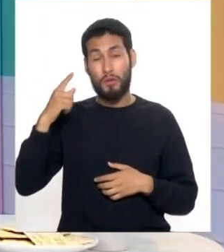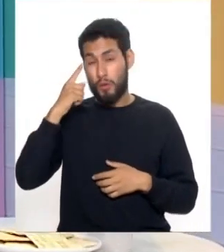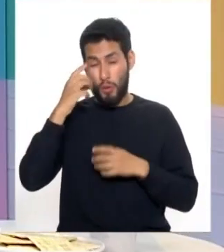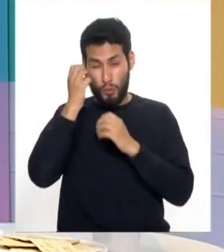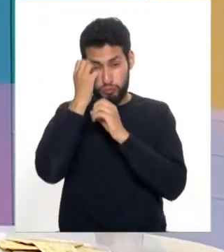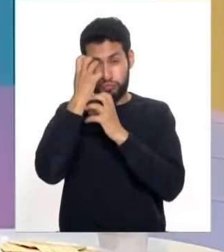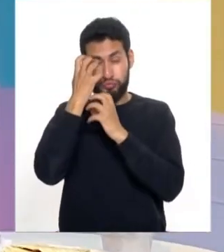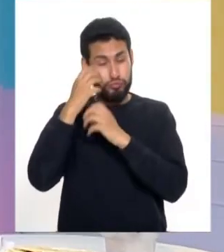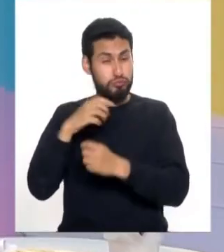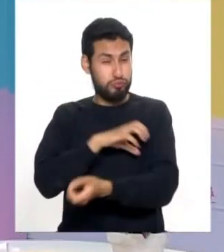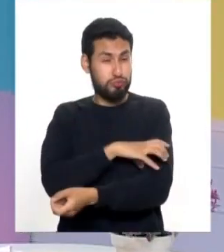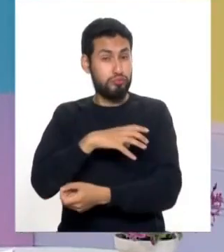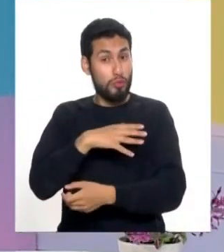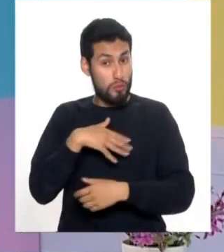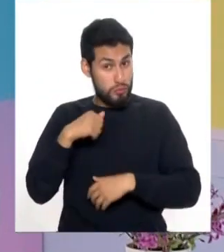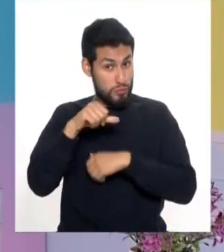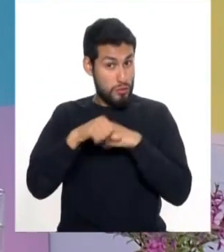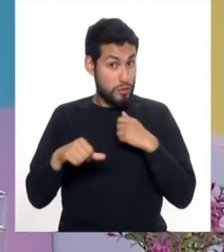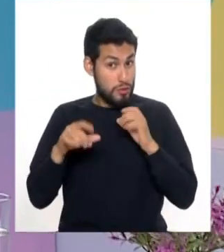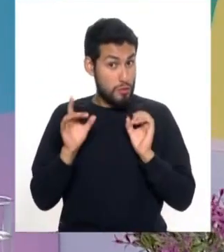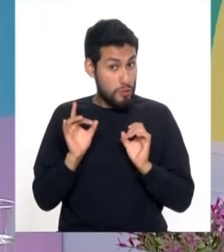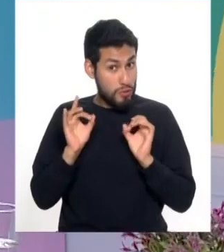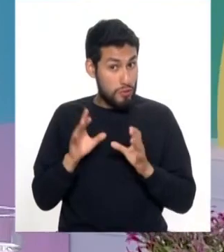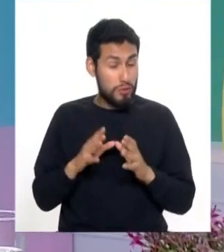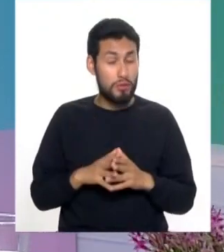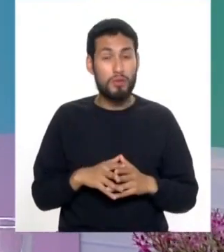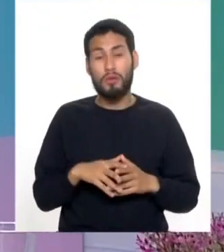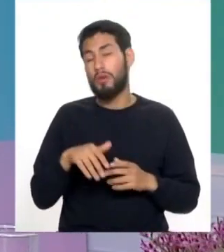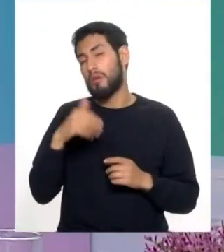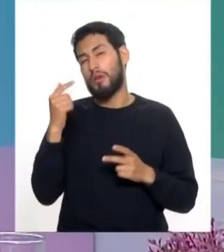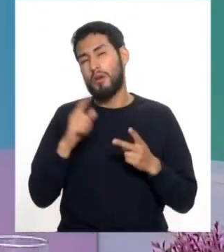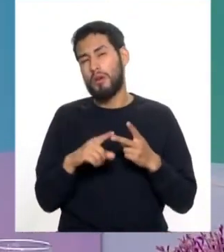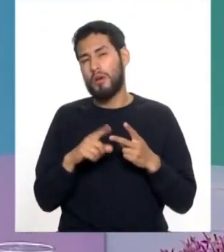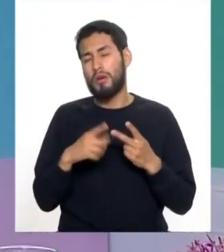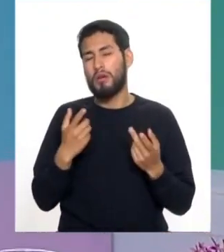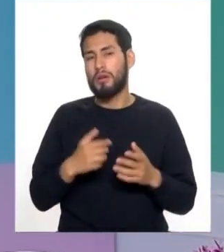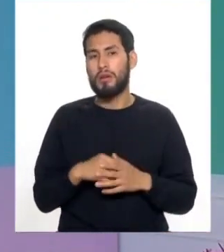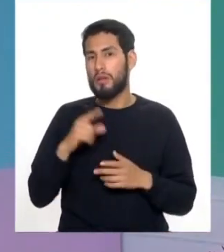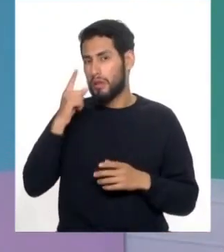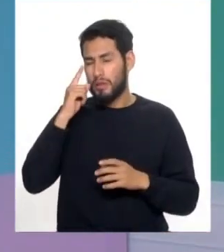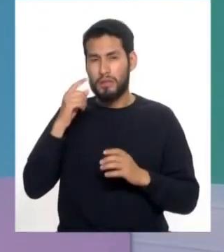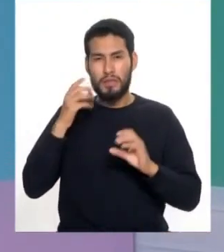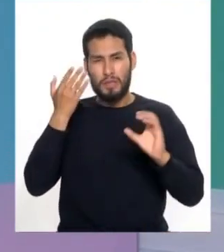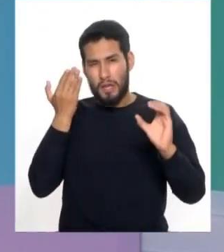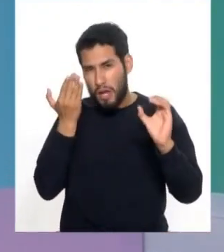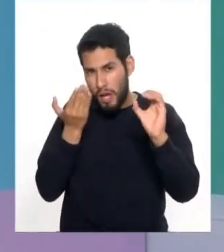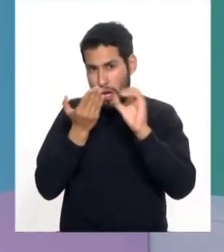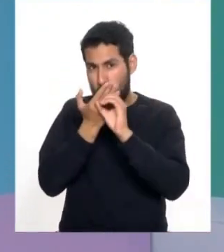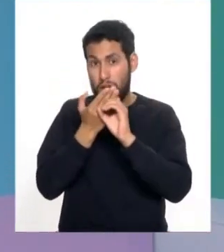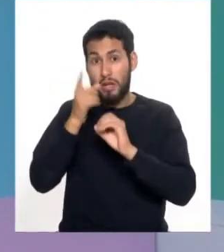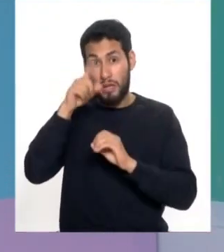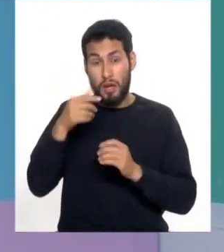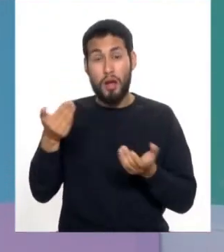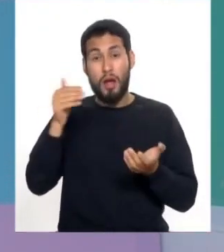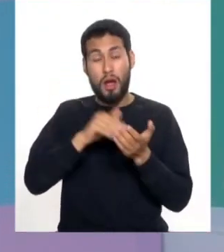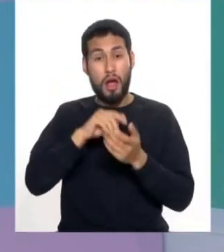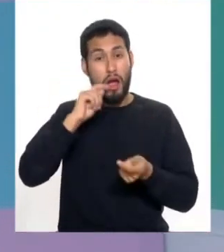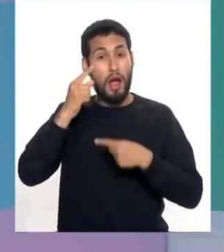se opera y otra consulta discute usted los lentes intraoculares se tienen que renovar